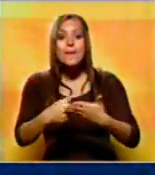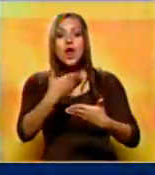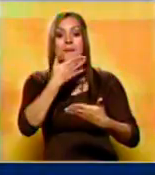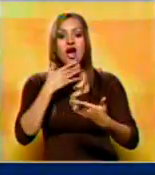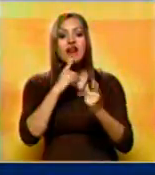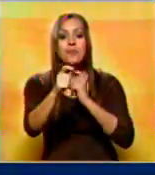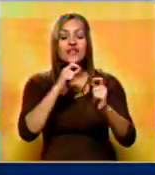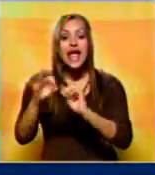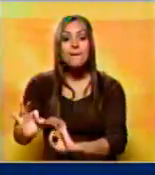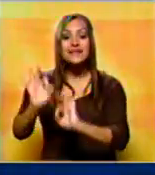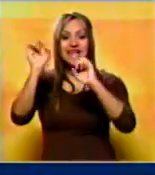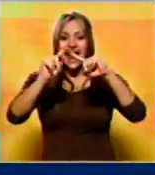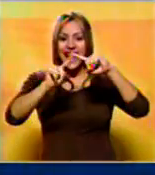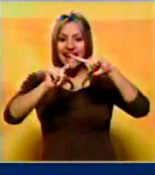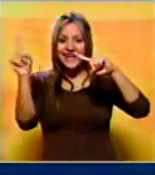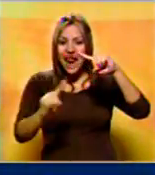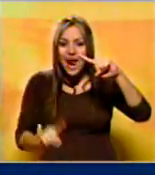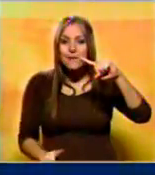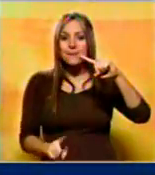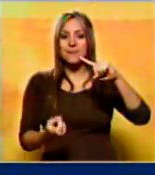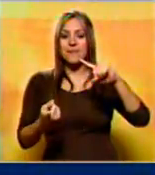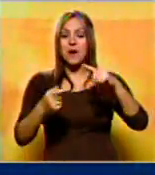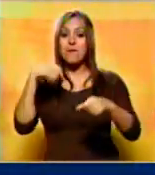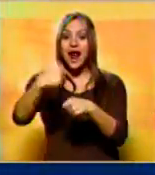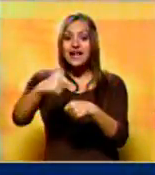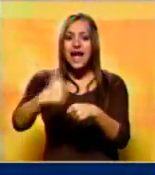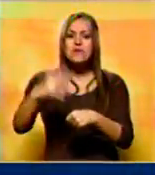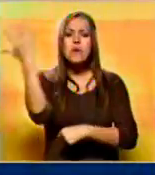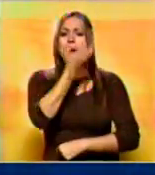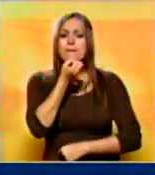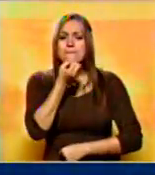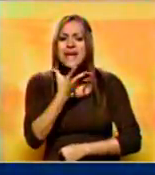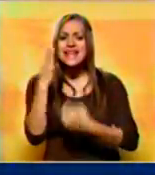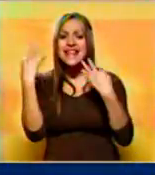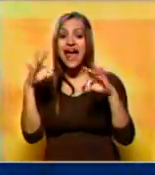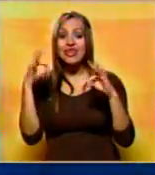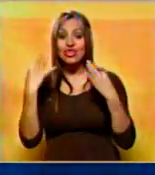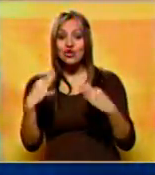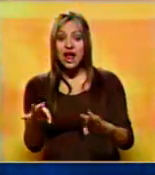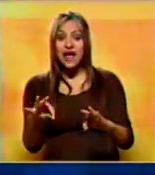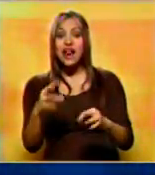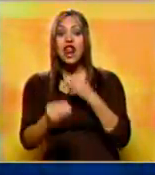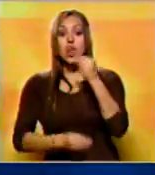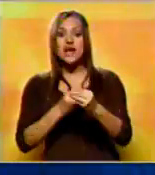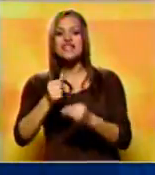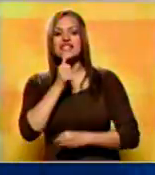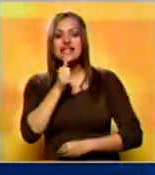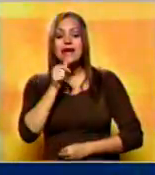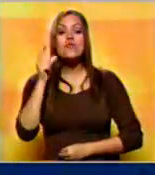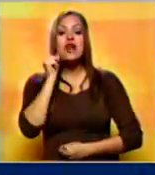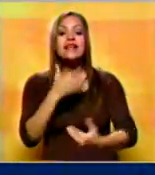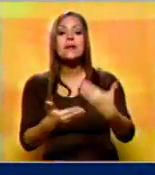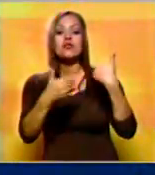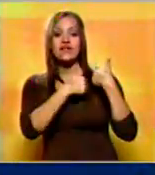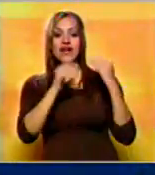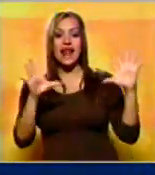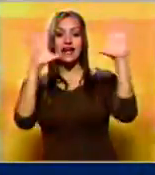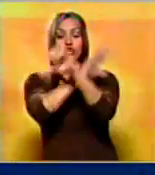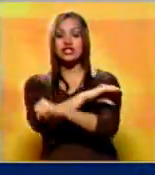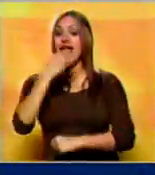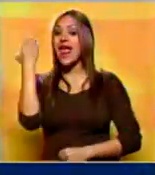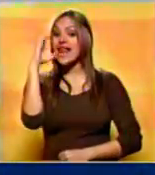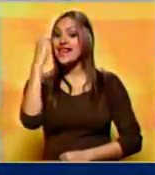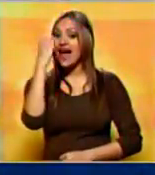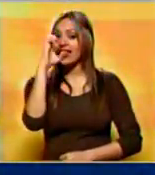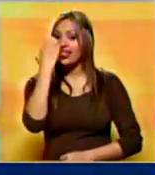reportaje especial sobre el relámpago del Catatumbo y las bellezas naturales que lo rodean, realizado por nuestra ancla de la Emisión Estelar, Elianta